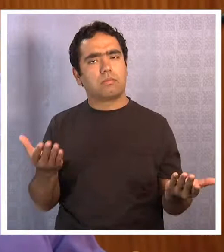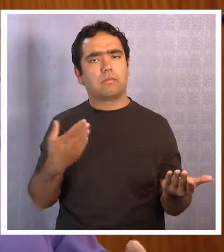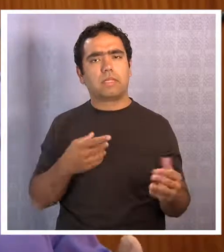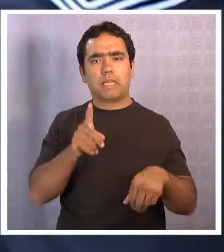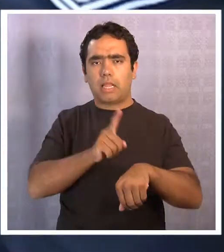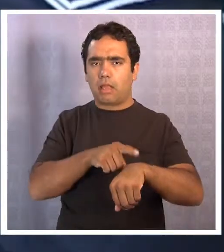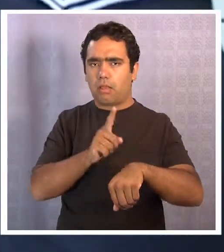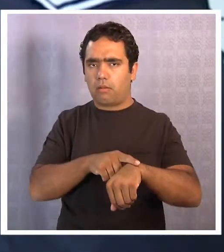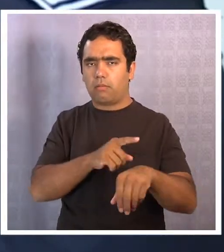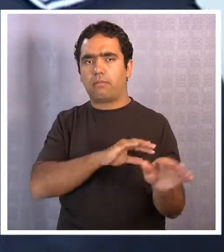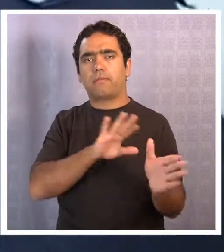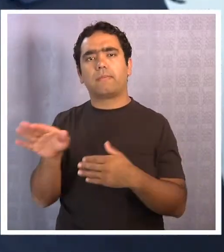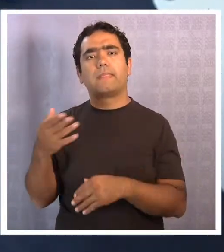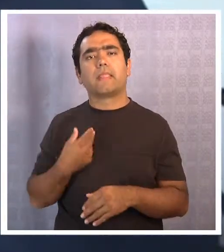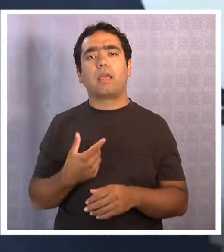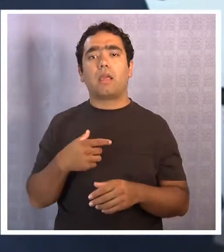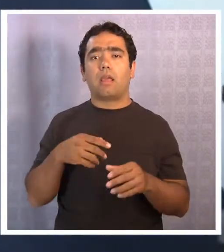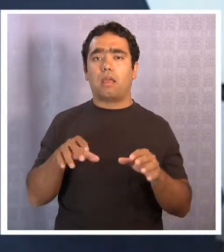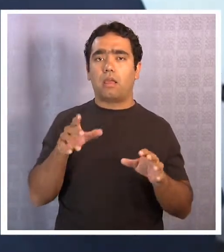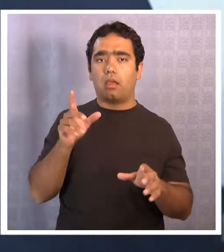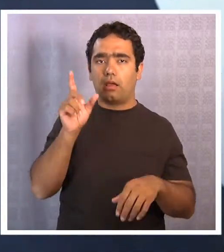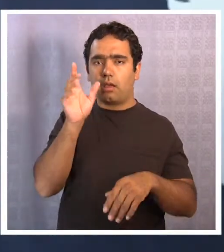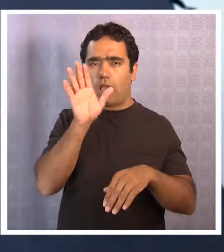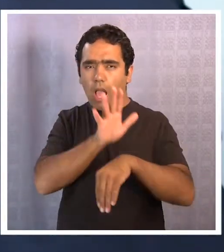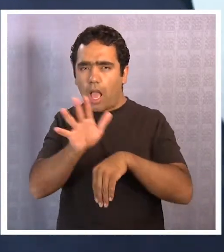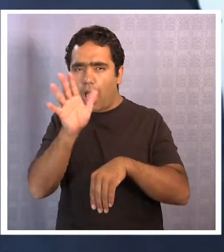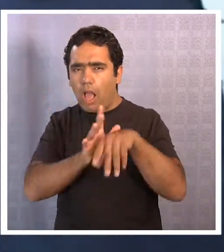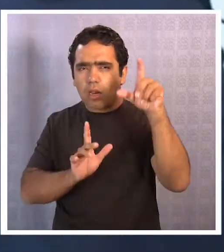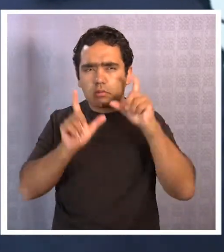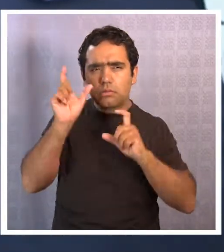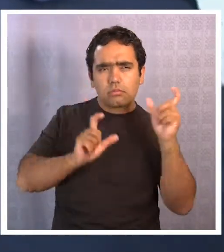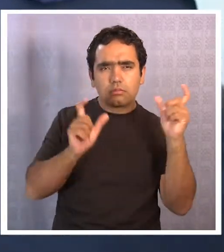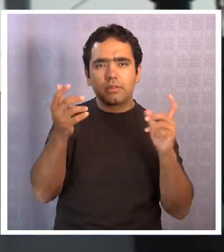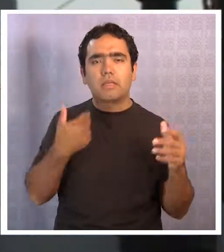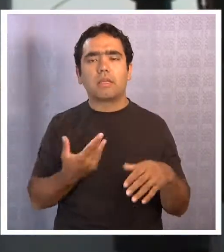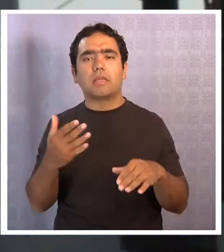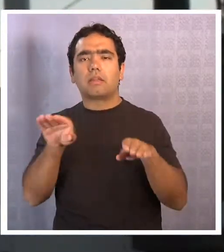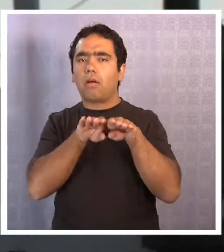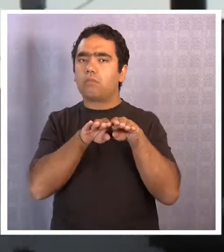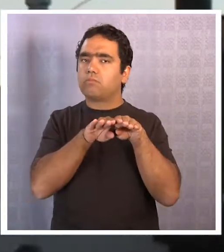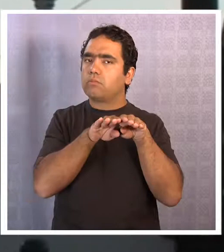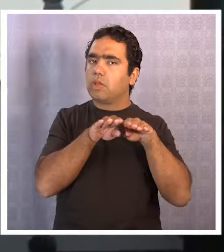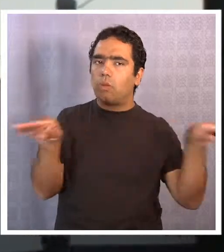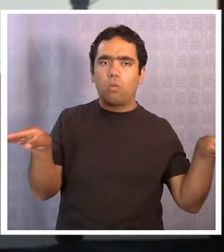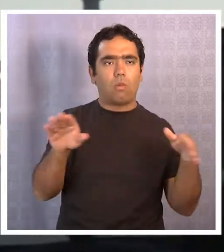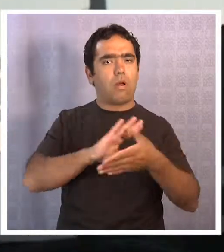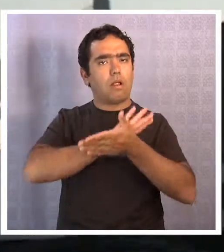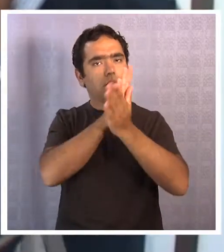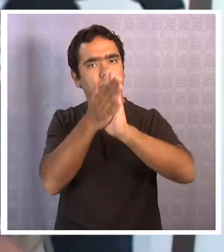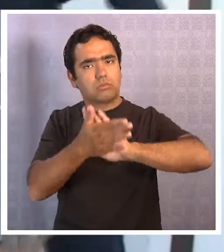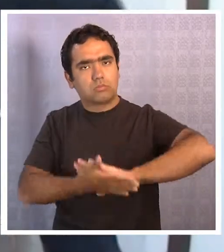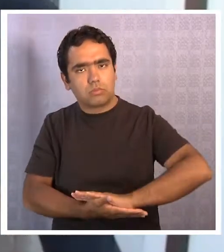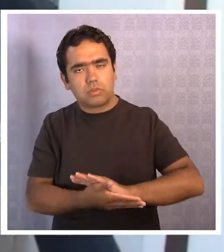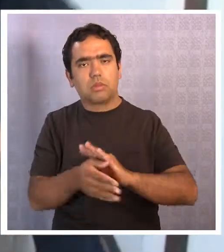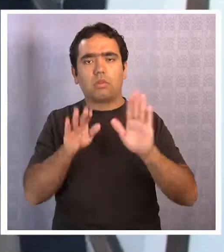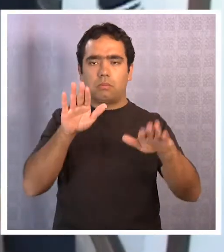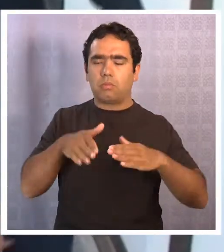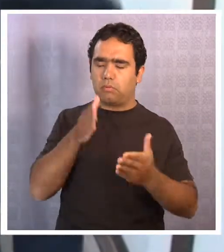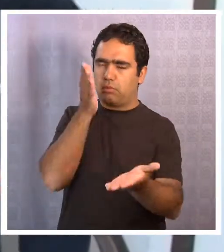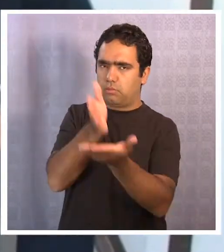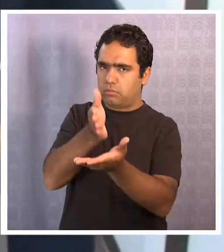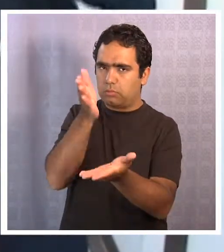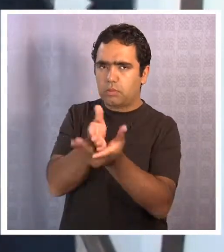debido momento Para el mundo artístico el nivel de exigencias y requisitos debe ser el mismo para todos quienes